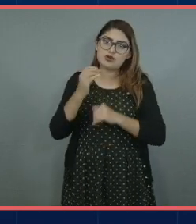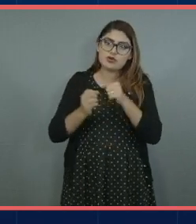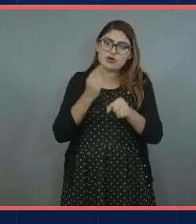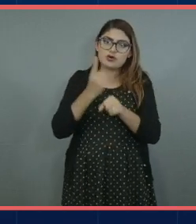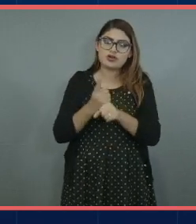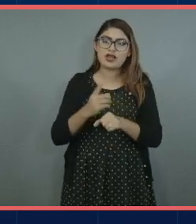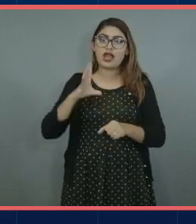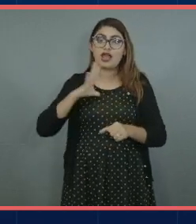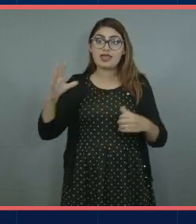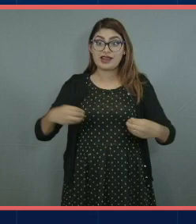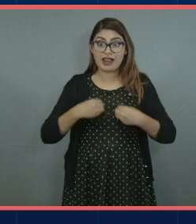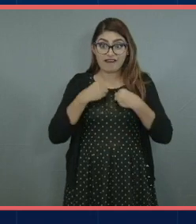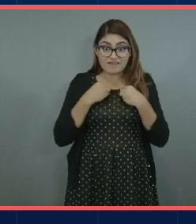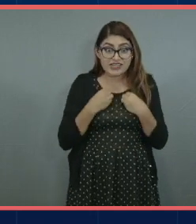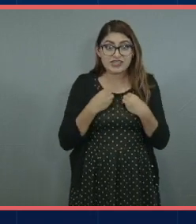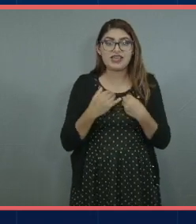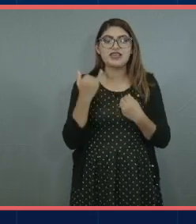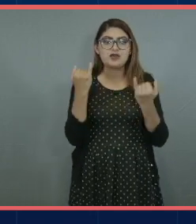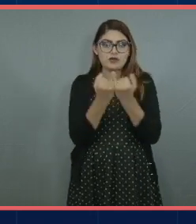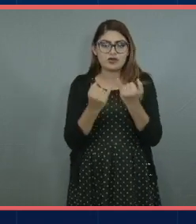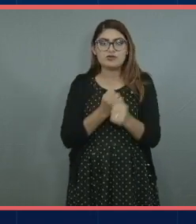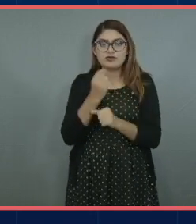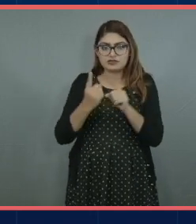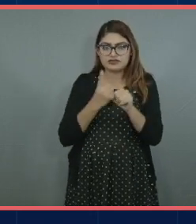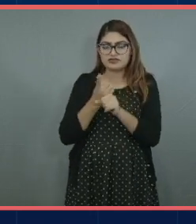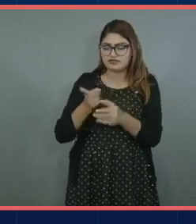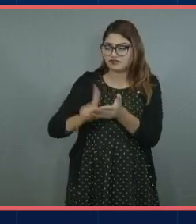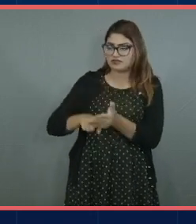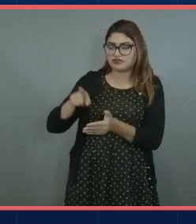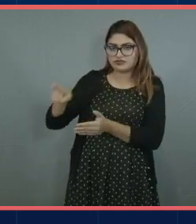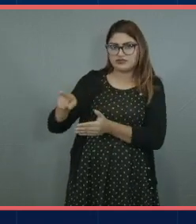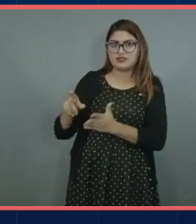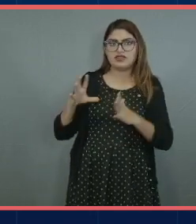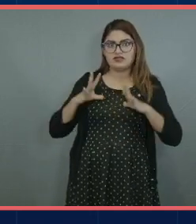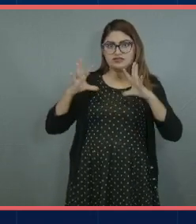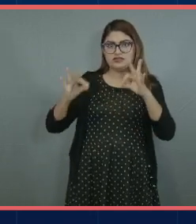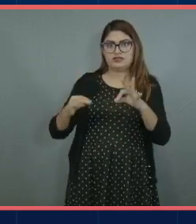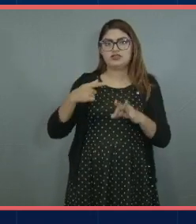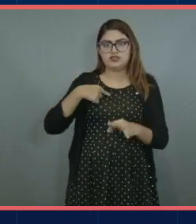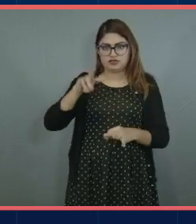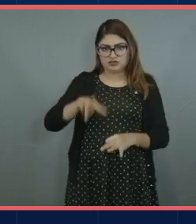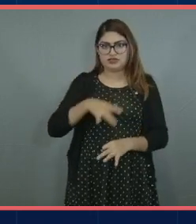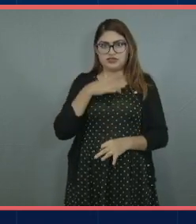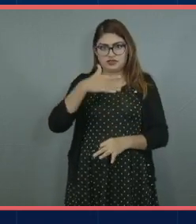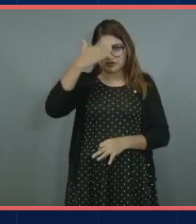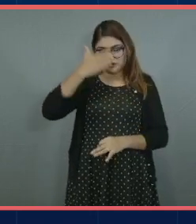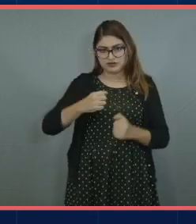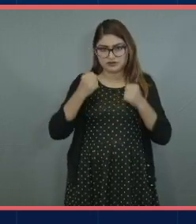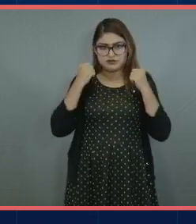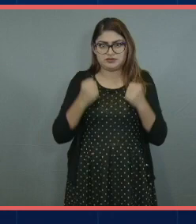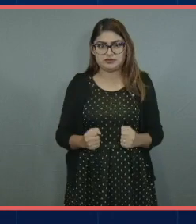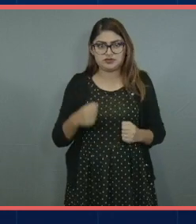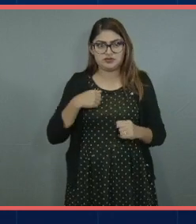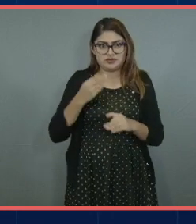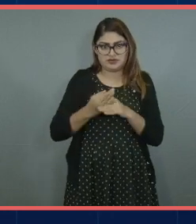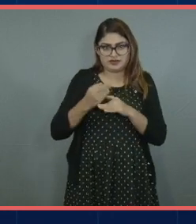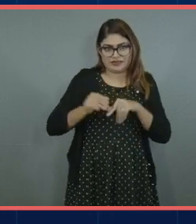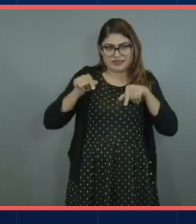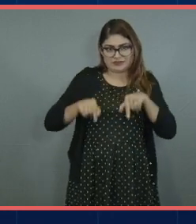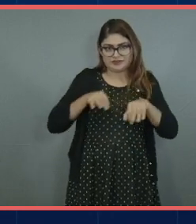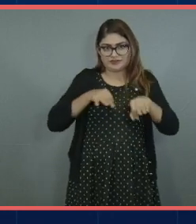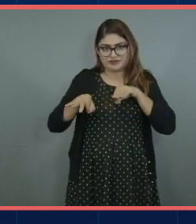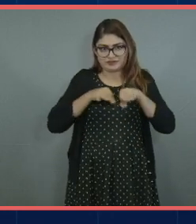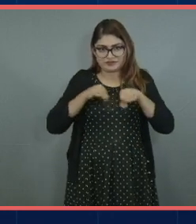encontrar en la vida como las oportunidades que les va a dar fundación me consta ahorita que ya estoy de este lado y que que trabajo en fundación